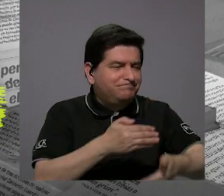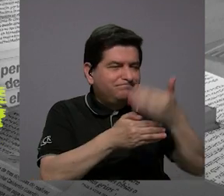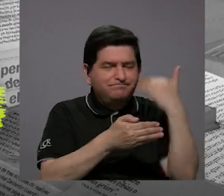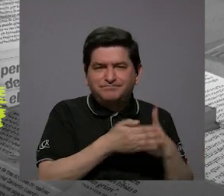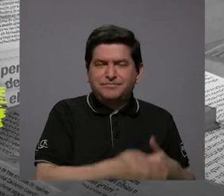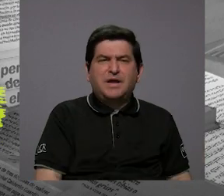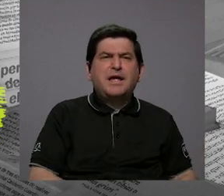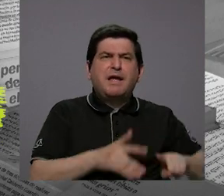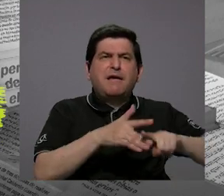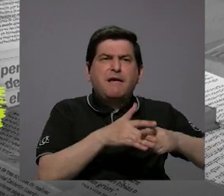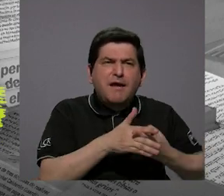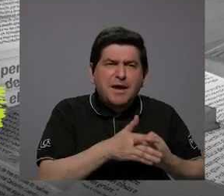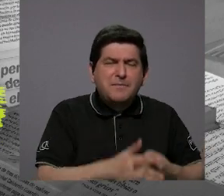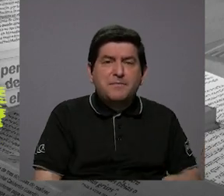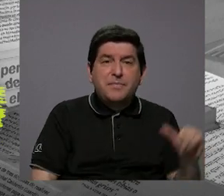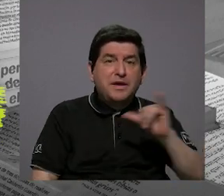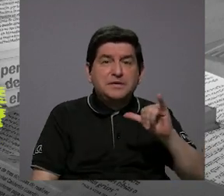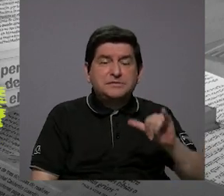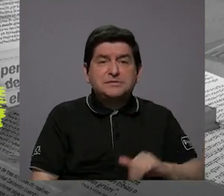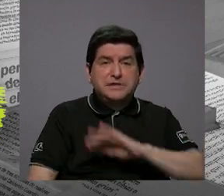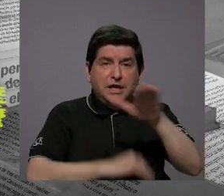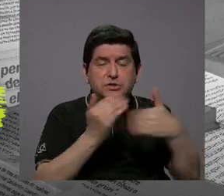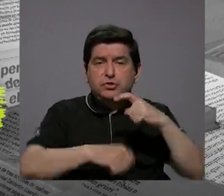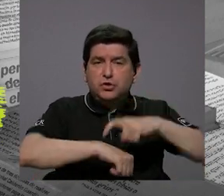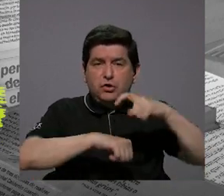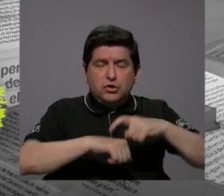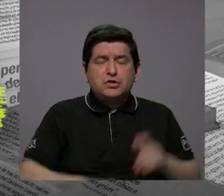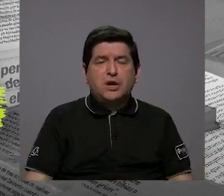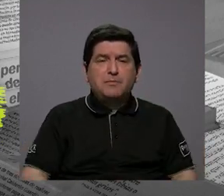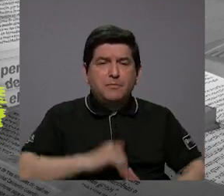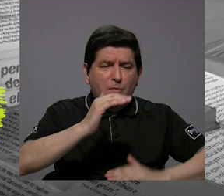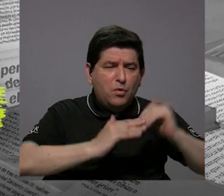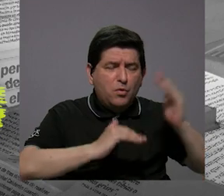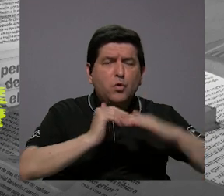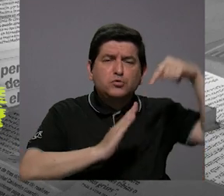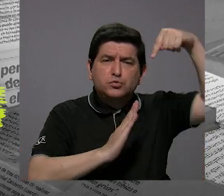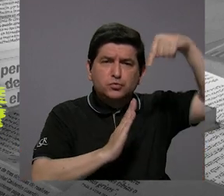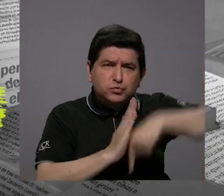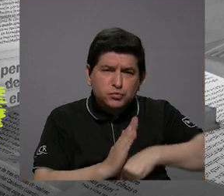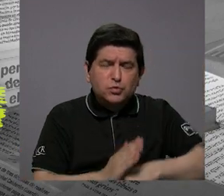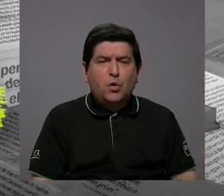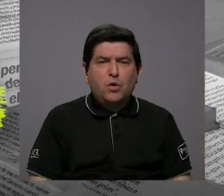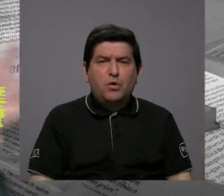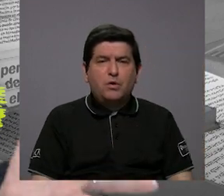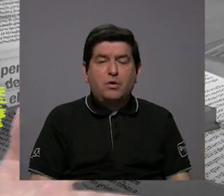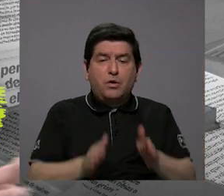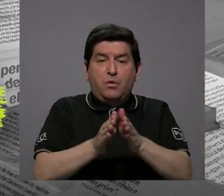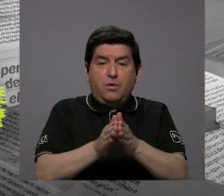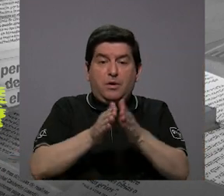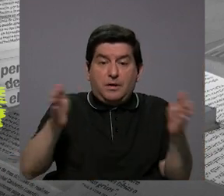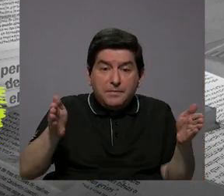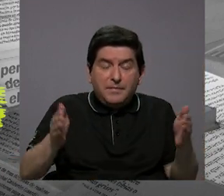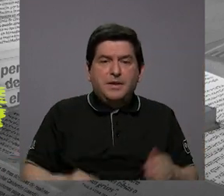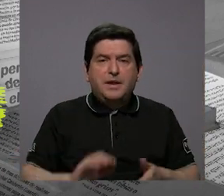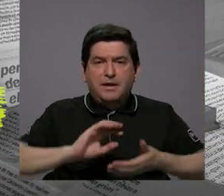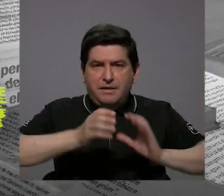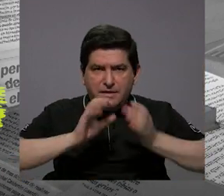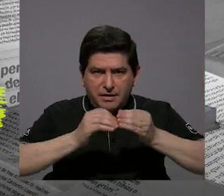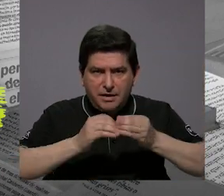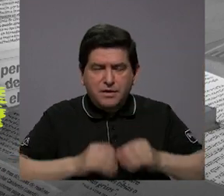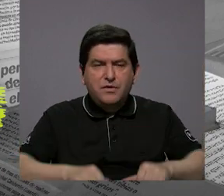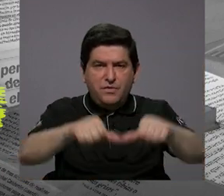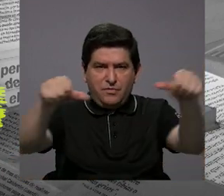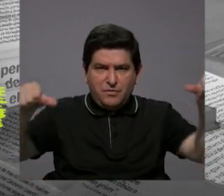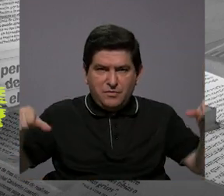comienza como a darse todo simultáneamente, se construyen pozos, se amplían la cantidad